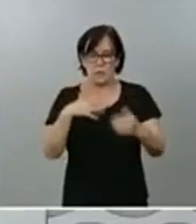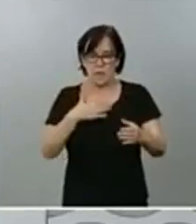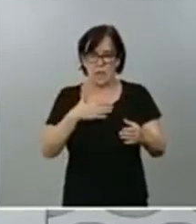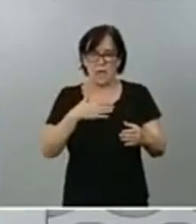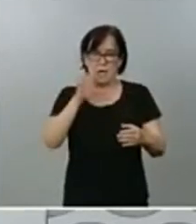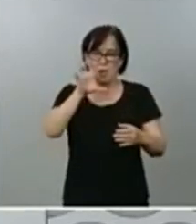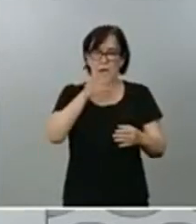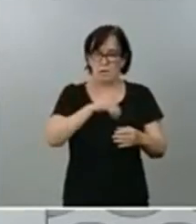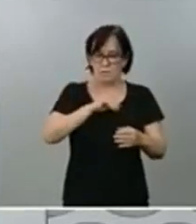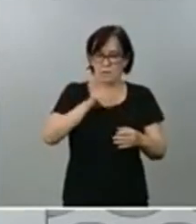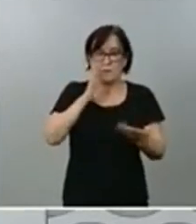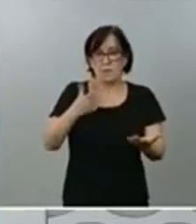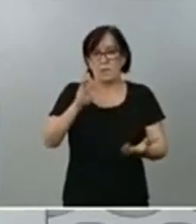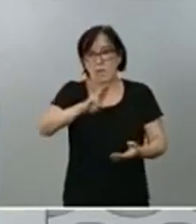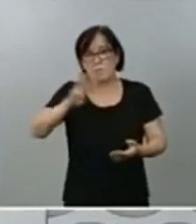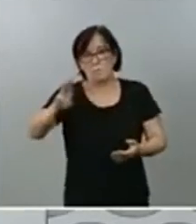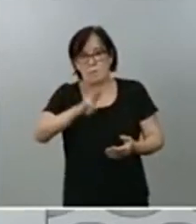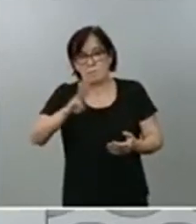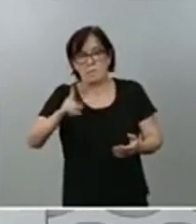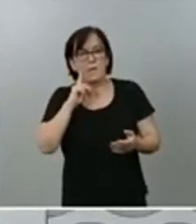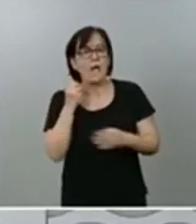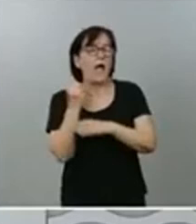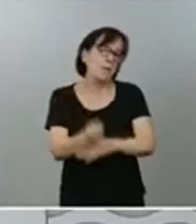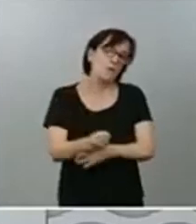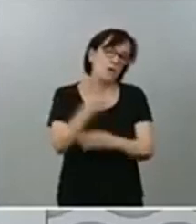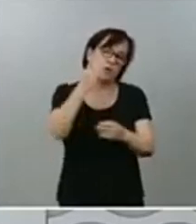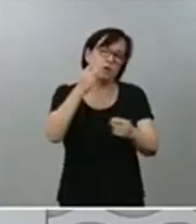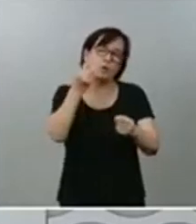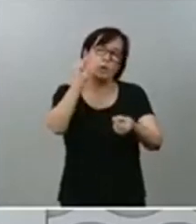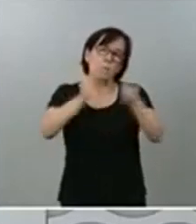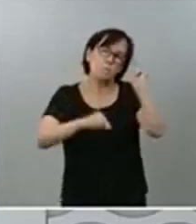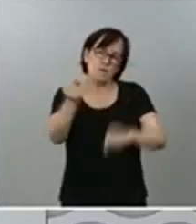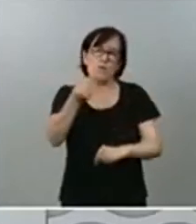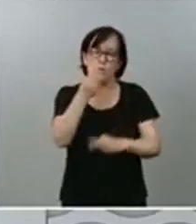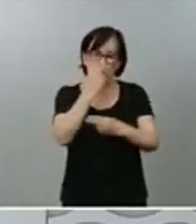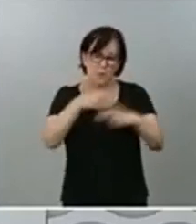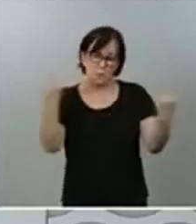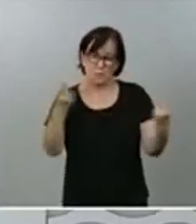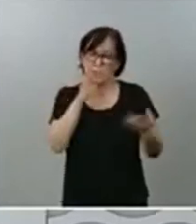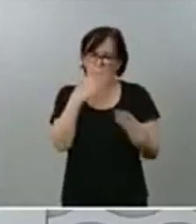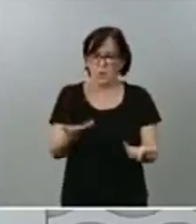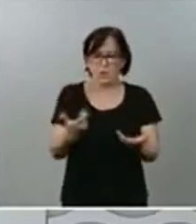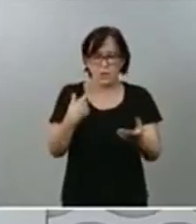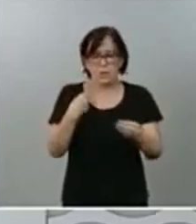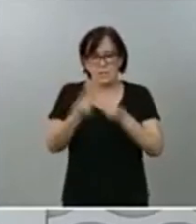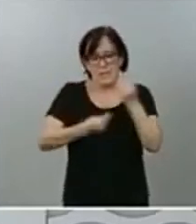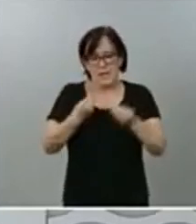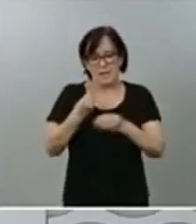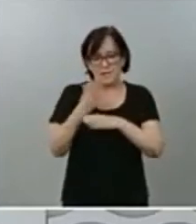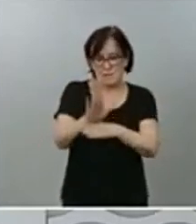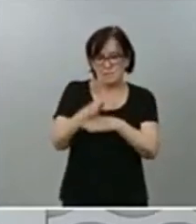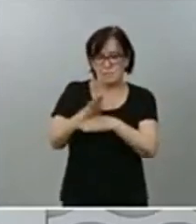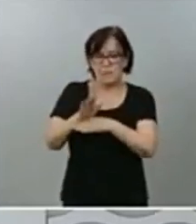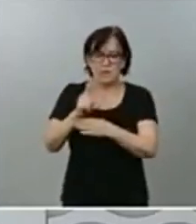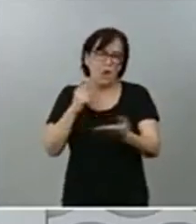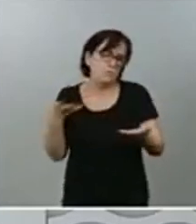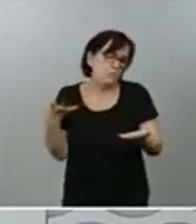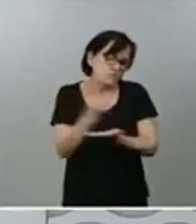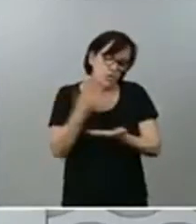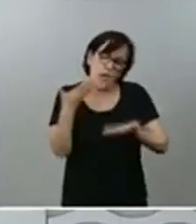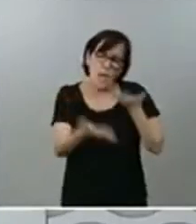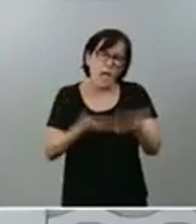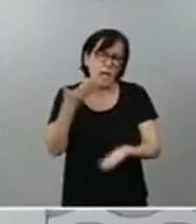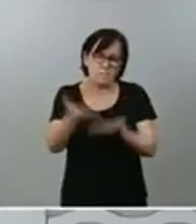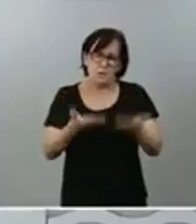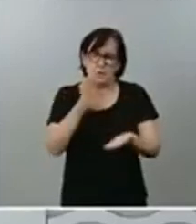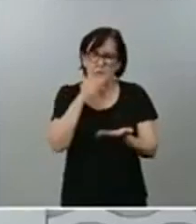este caso el Partido Popular apoye unas cuentas públicas que formule este Ejecutivo con todas las aportaciones que quiera hacerlo y